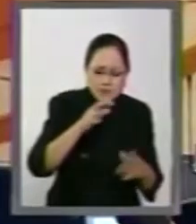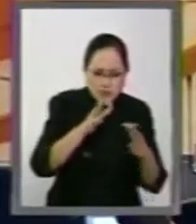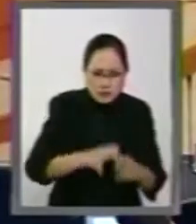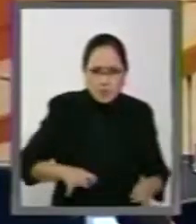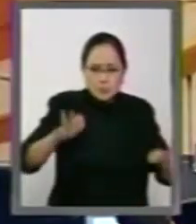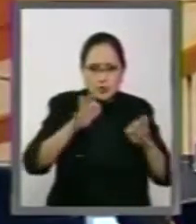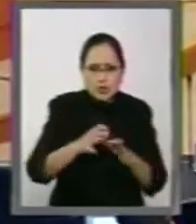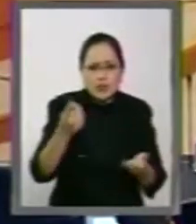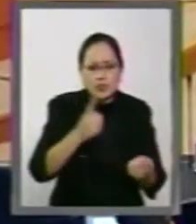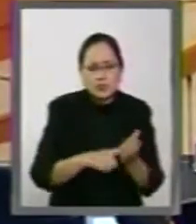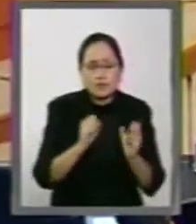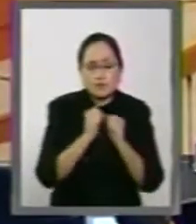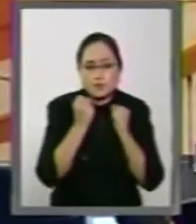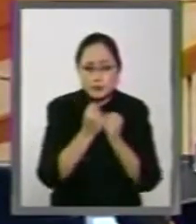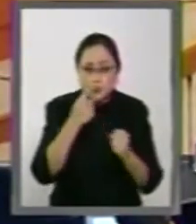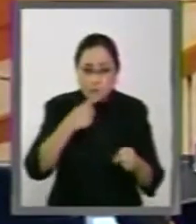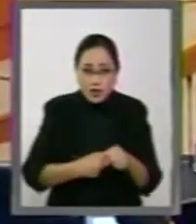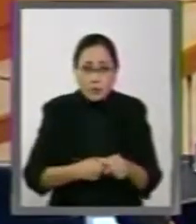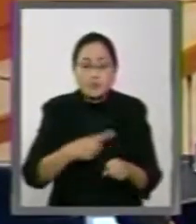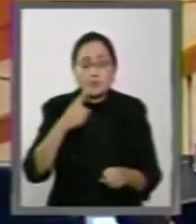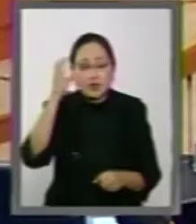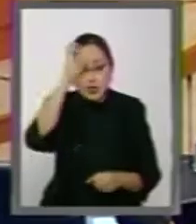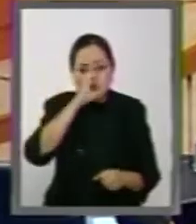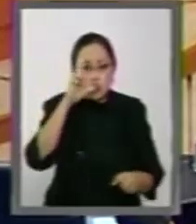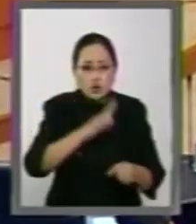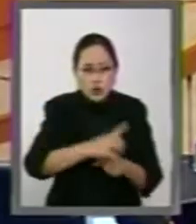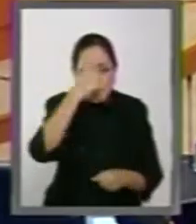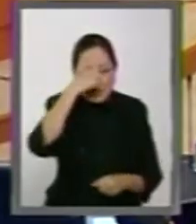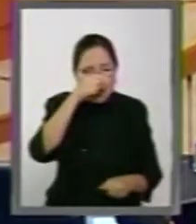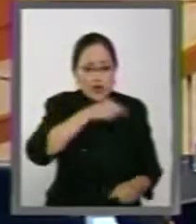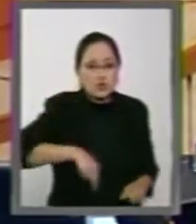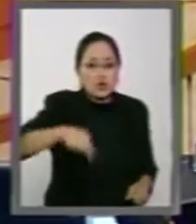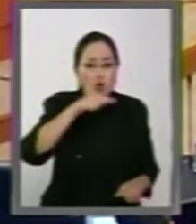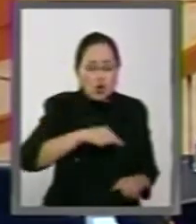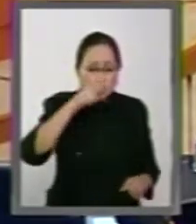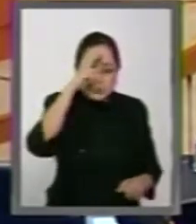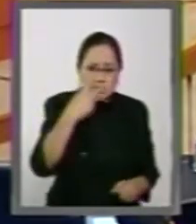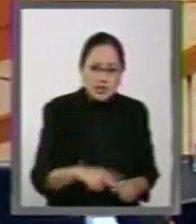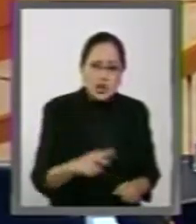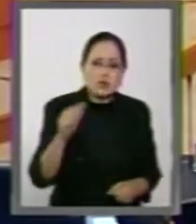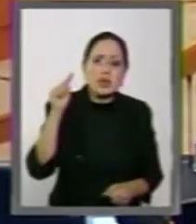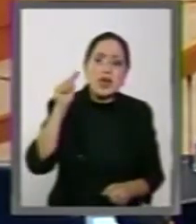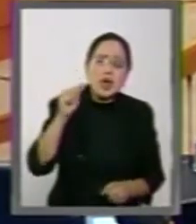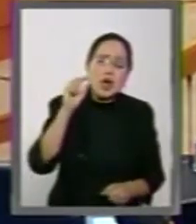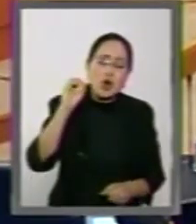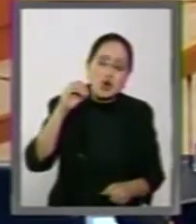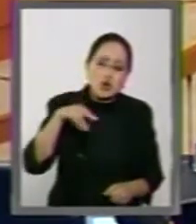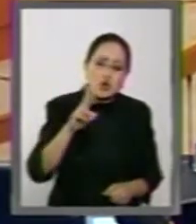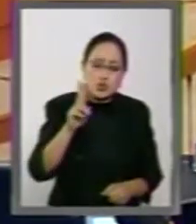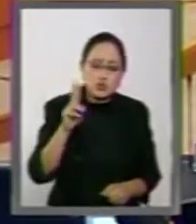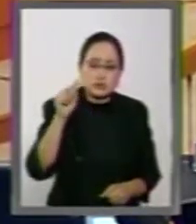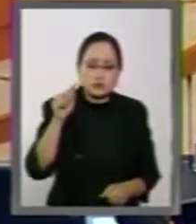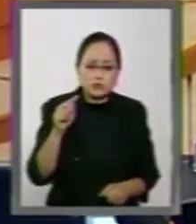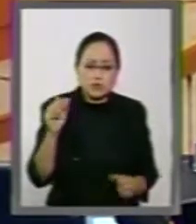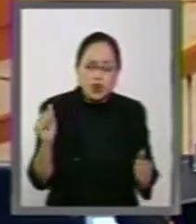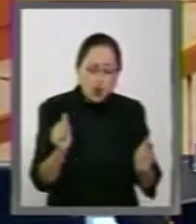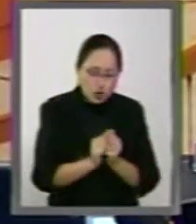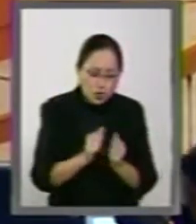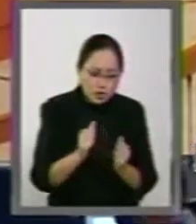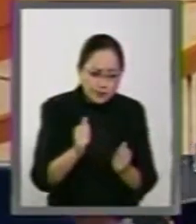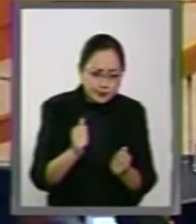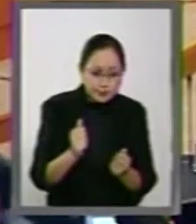La cultura para nosotros los mexicanos desde la Organización de las Naciones Unidas con la